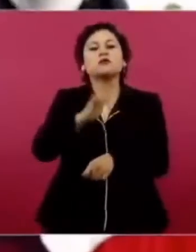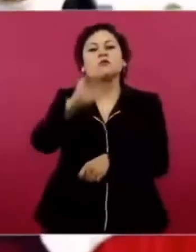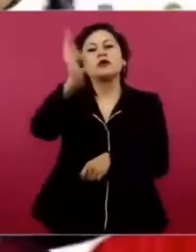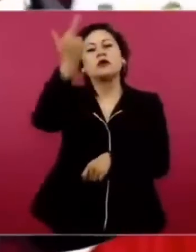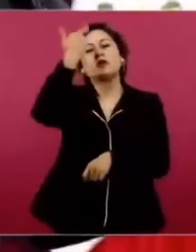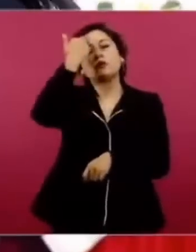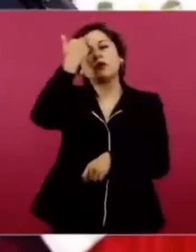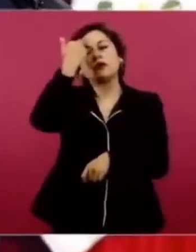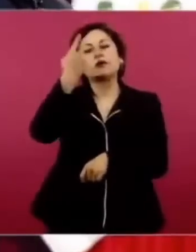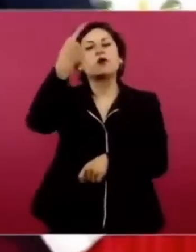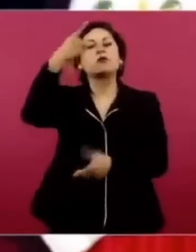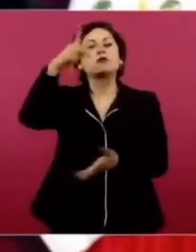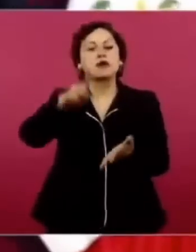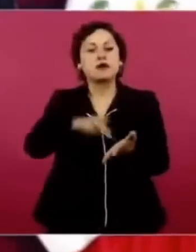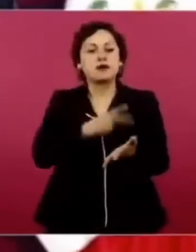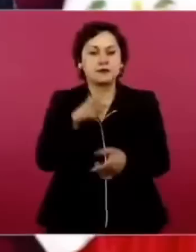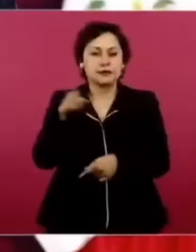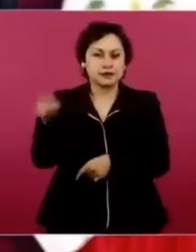Calderón,